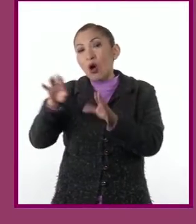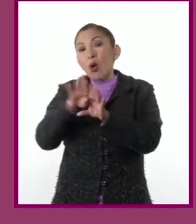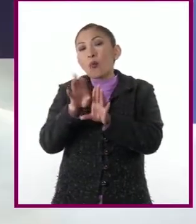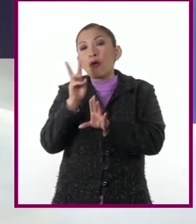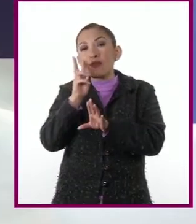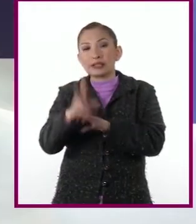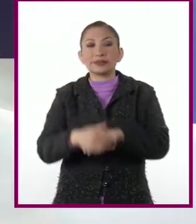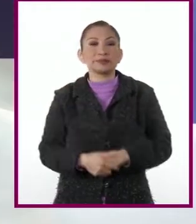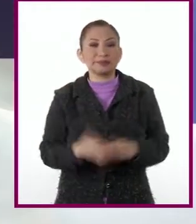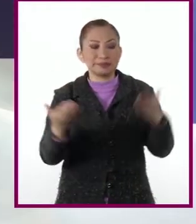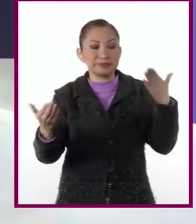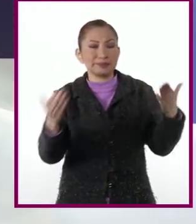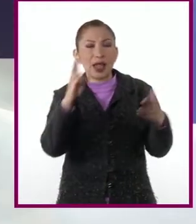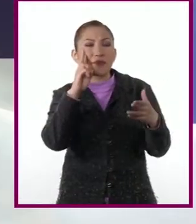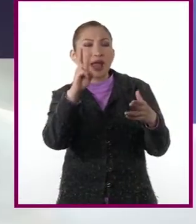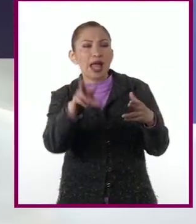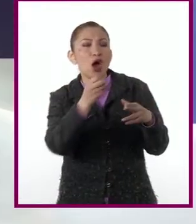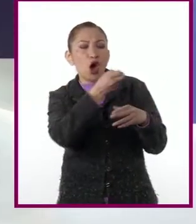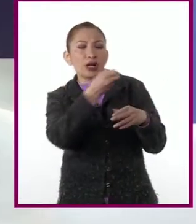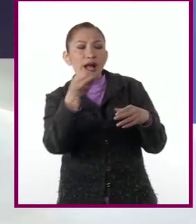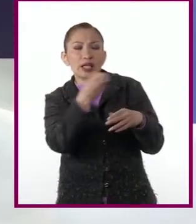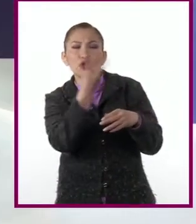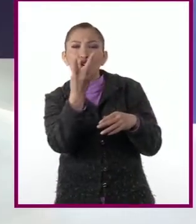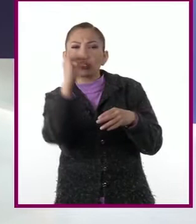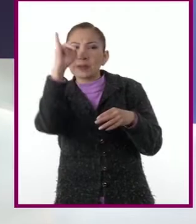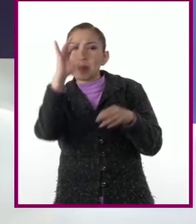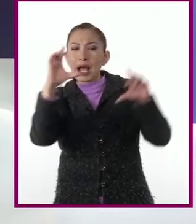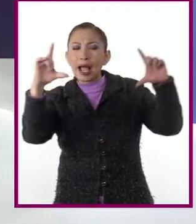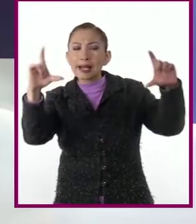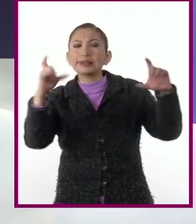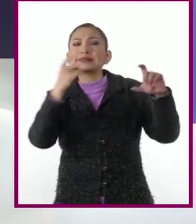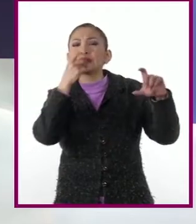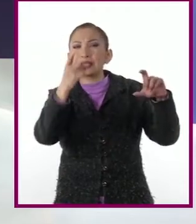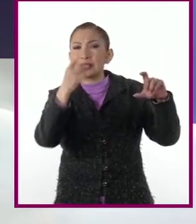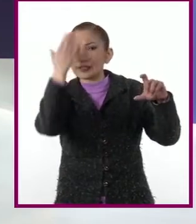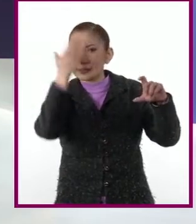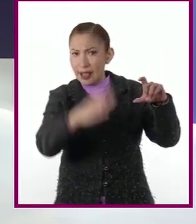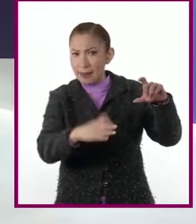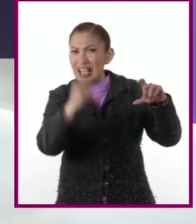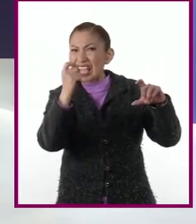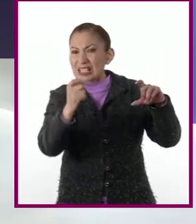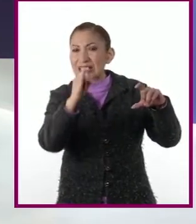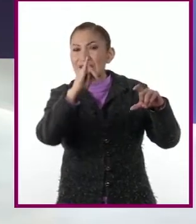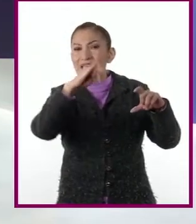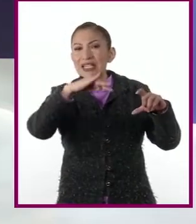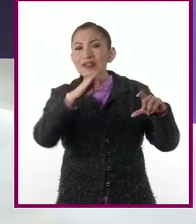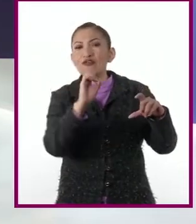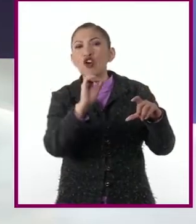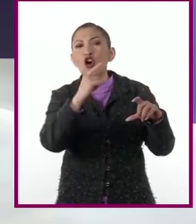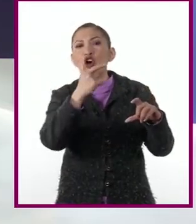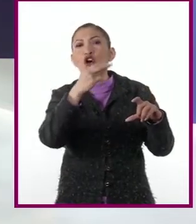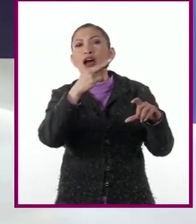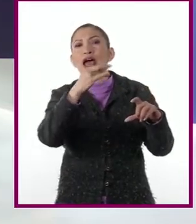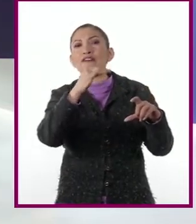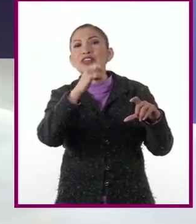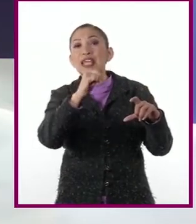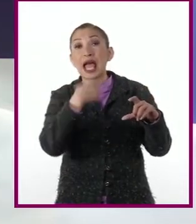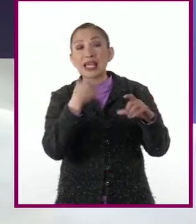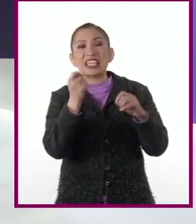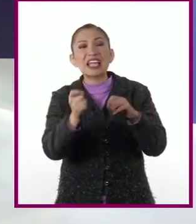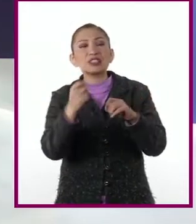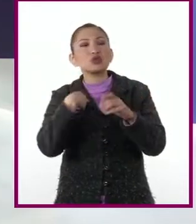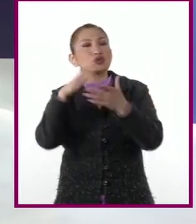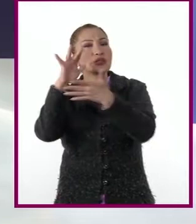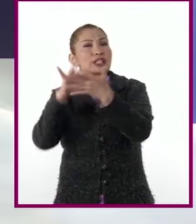ves? ¿Qué notan de la organización de ambas imágenes? ¿Saben qué es una infografía y qué un texto de divulgación?